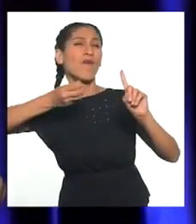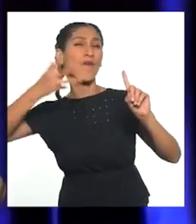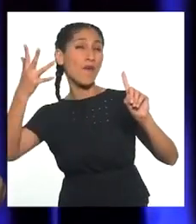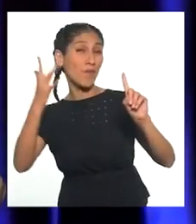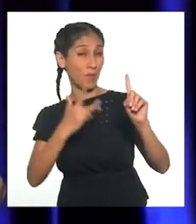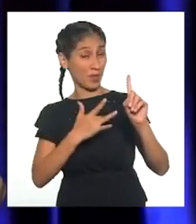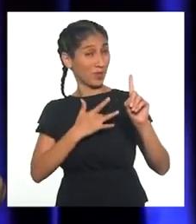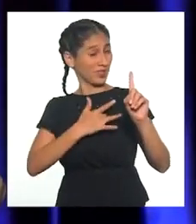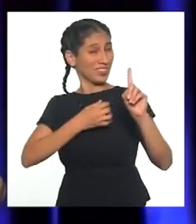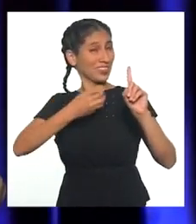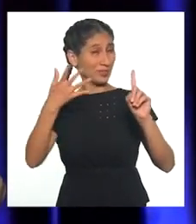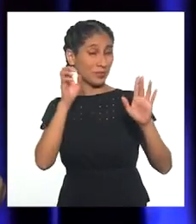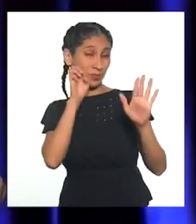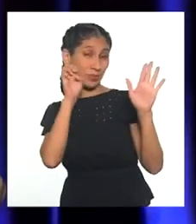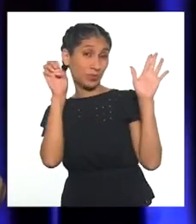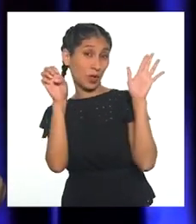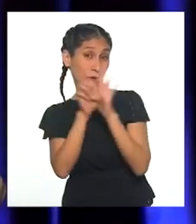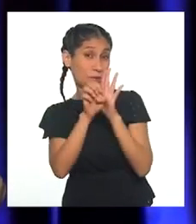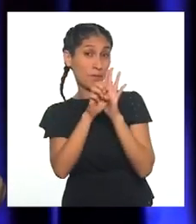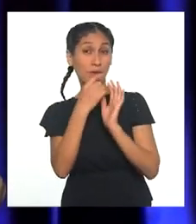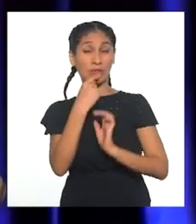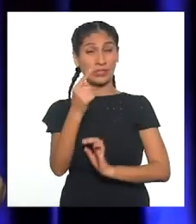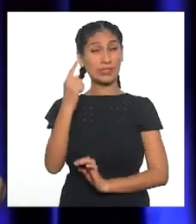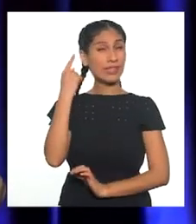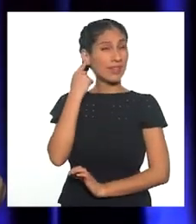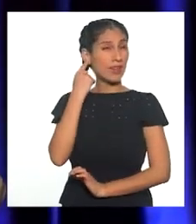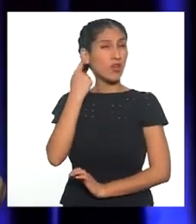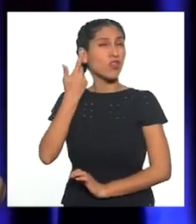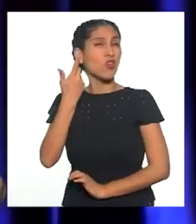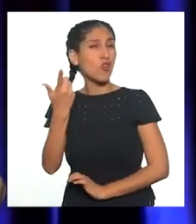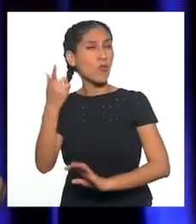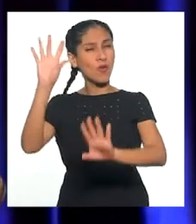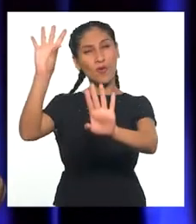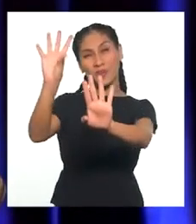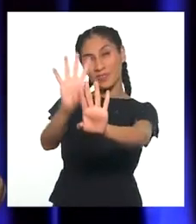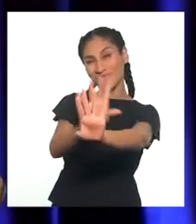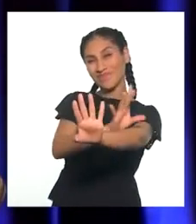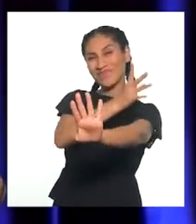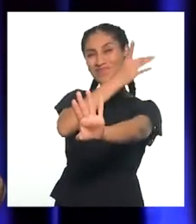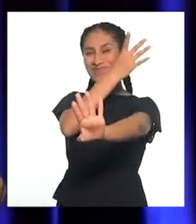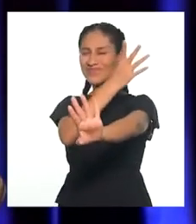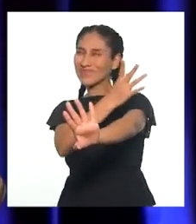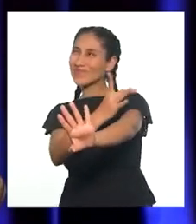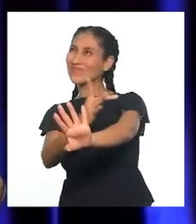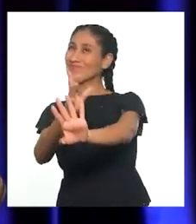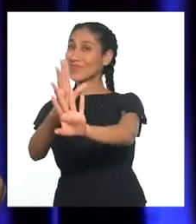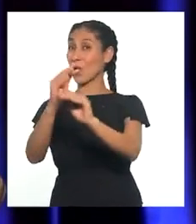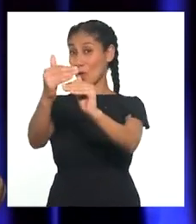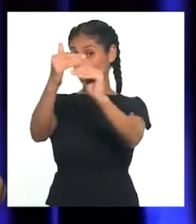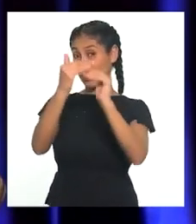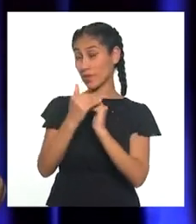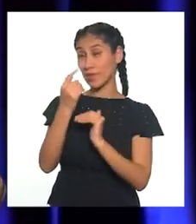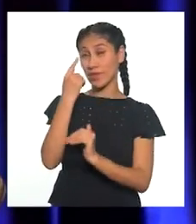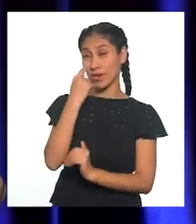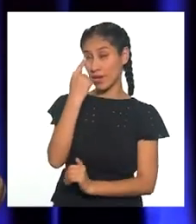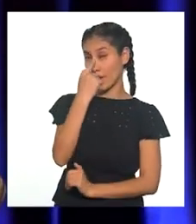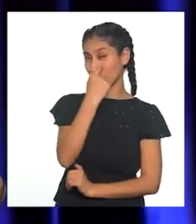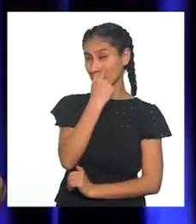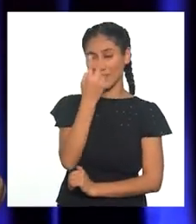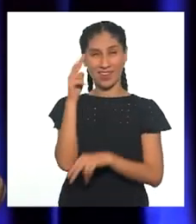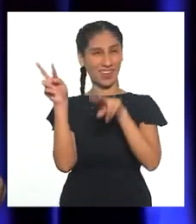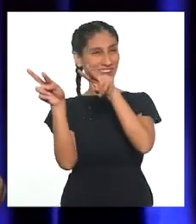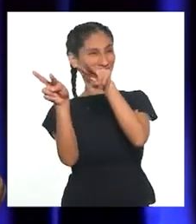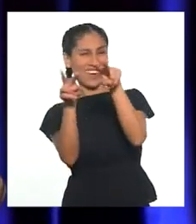Por ejemplo, desde el oído, se le identifica con las músicas humildes, o desde la vista, con el color